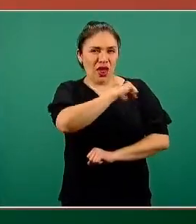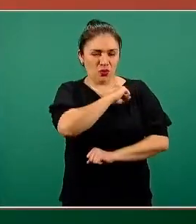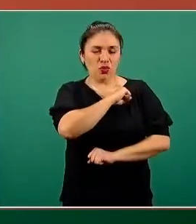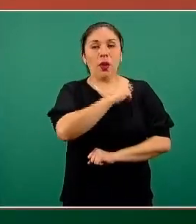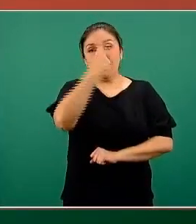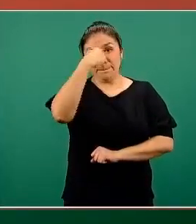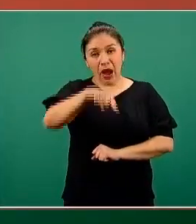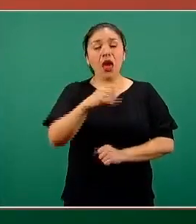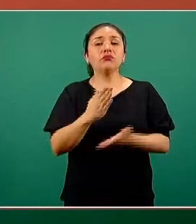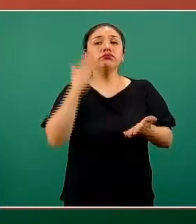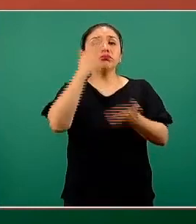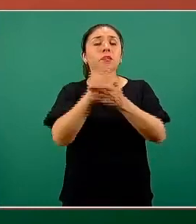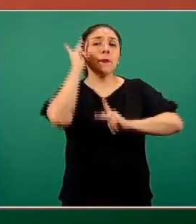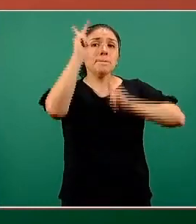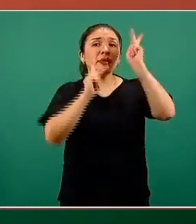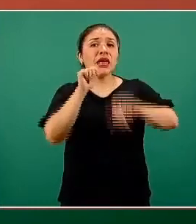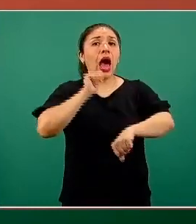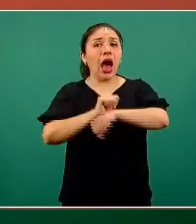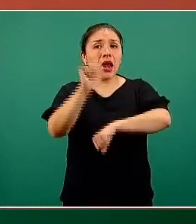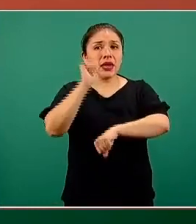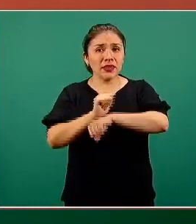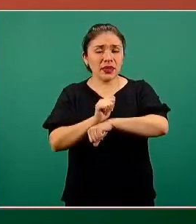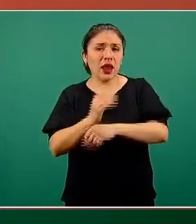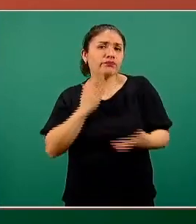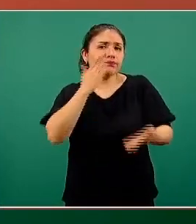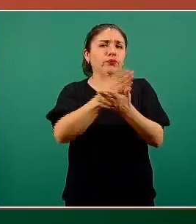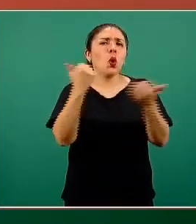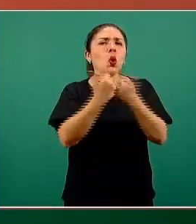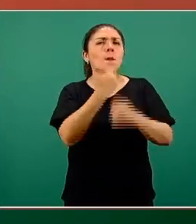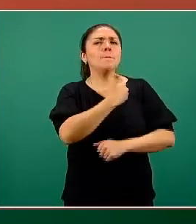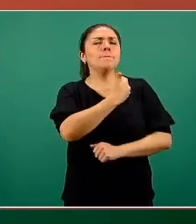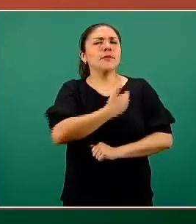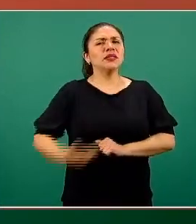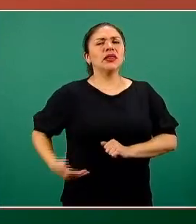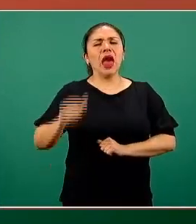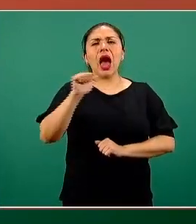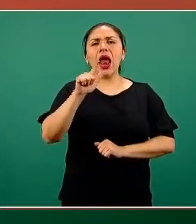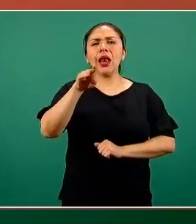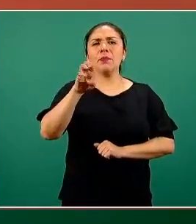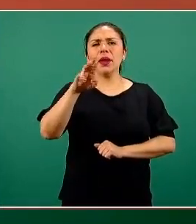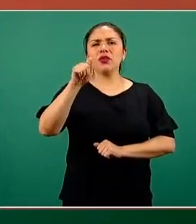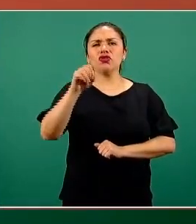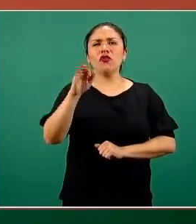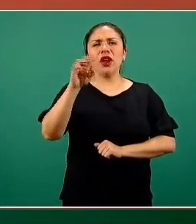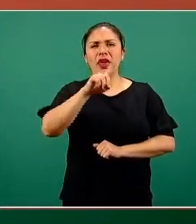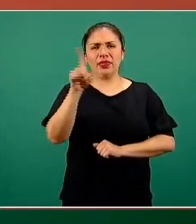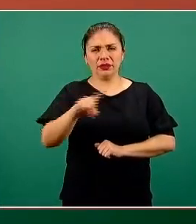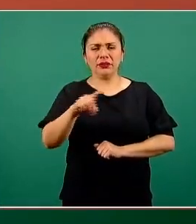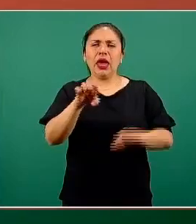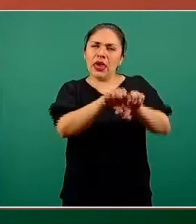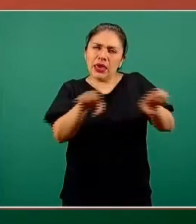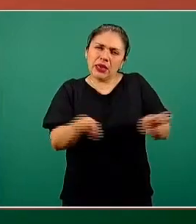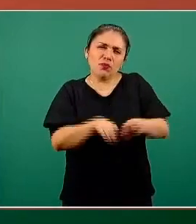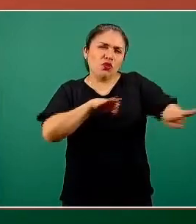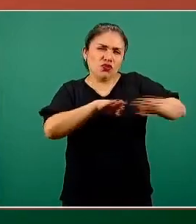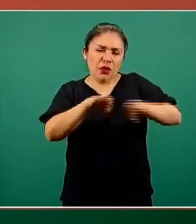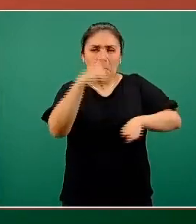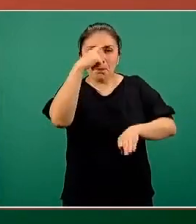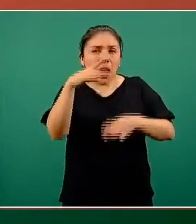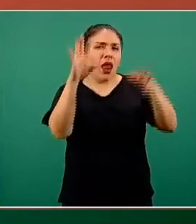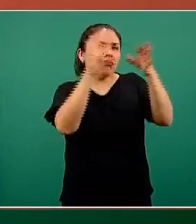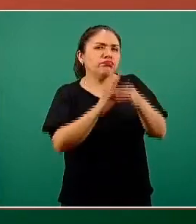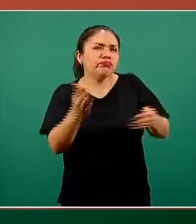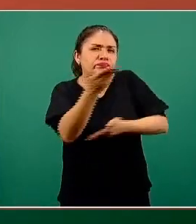para visitar Argentina, tener una entrevista con el presidente Alberto Fernández y su equipo de trabajo, y de ser posible, entablar